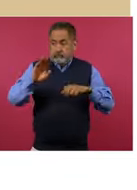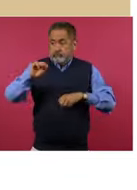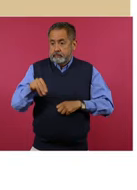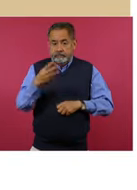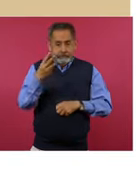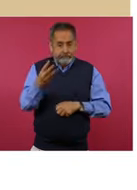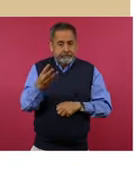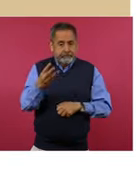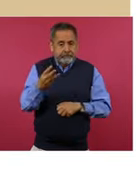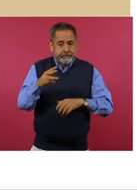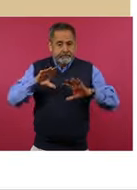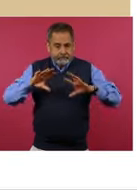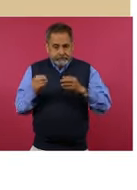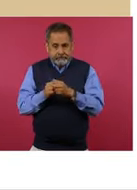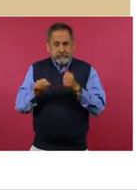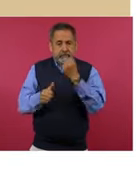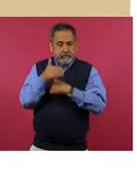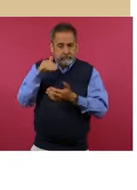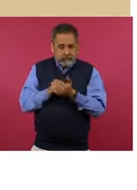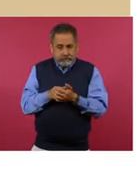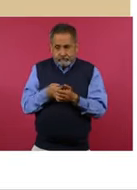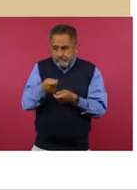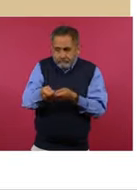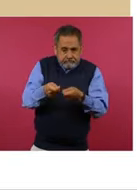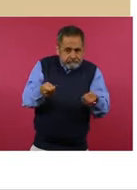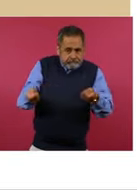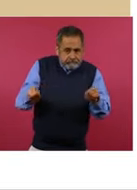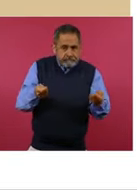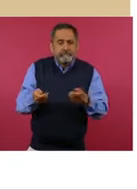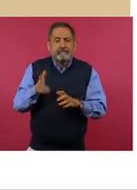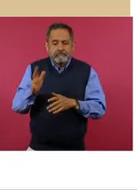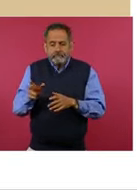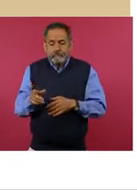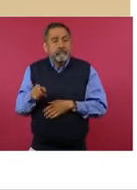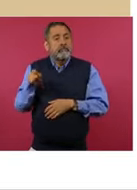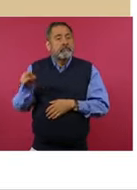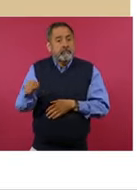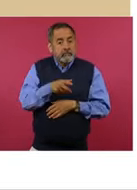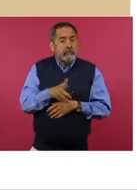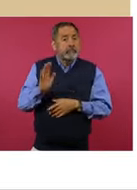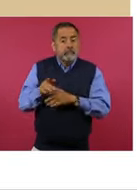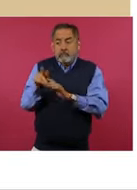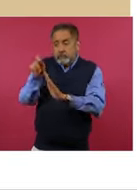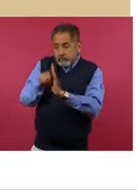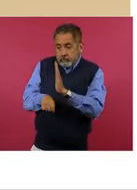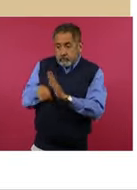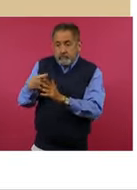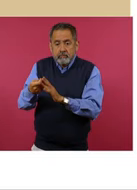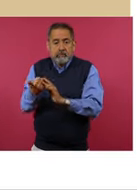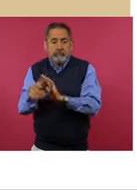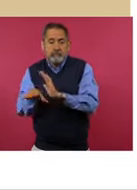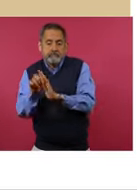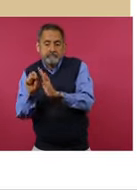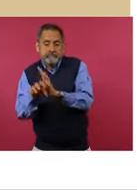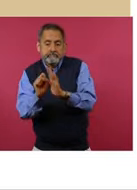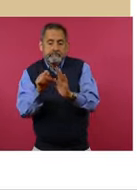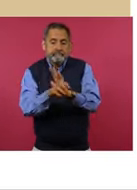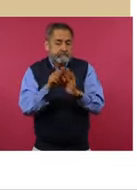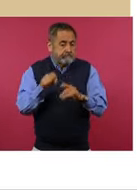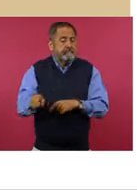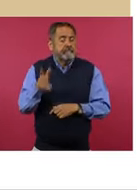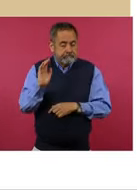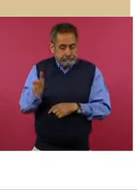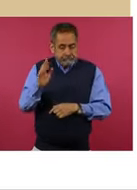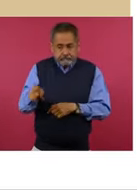11 mil tarjetas han tenido movimiento. ¿Qué significa eso? Que se han hecho retiros en las ventanillas del